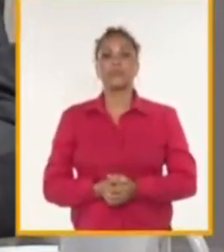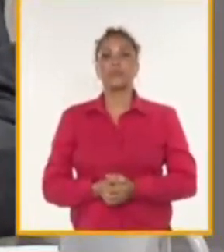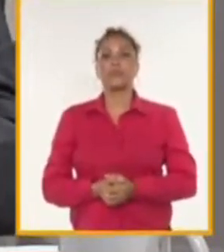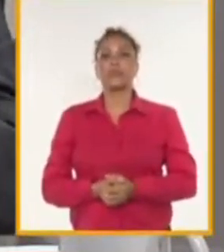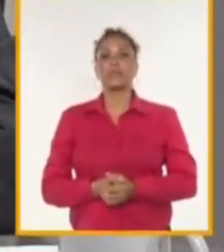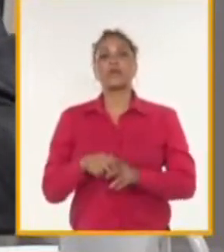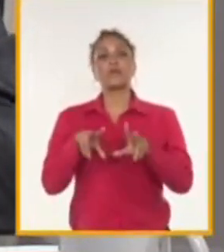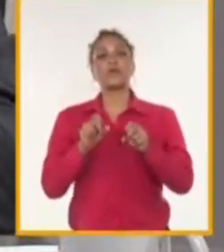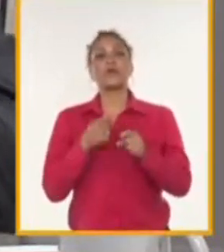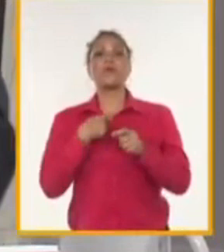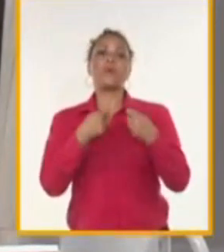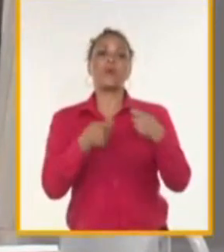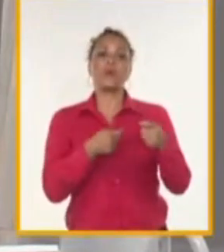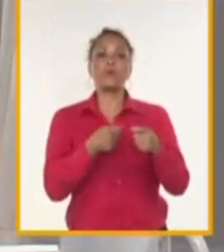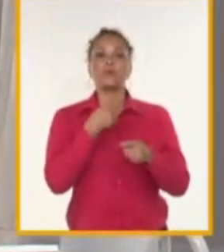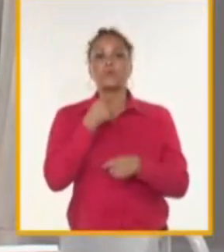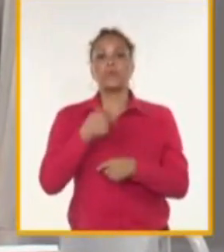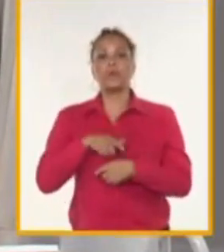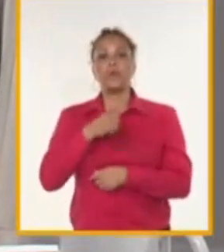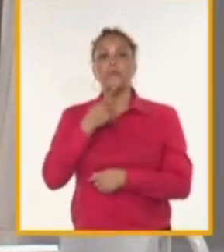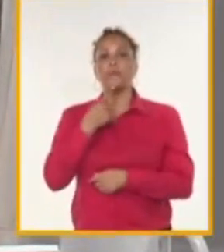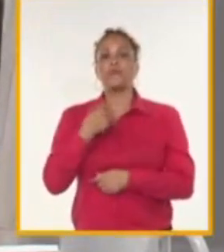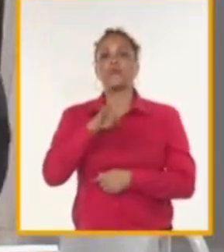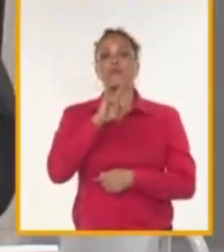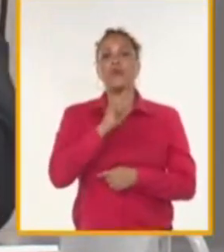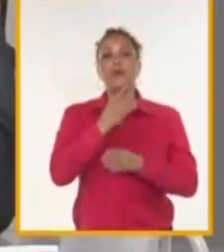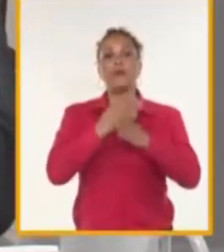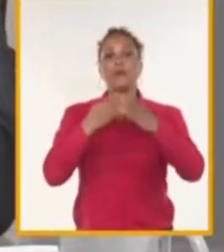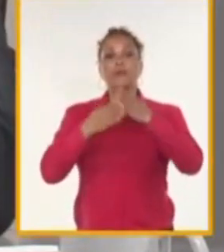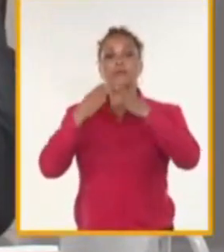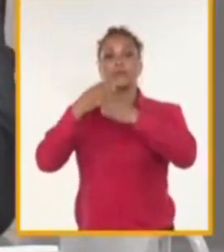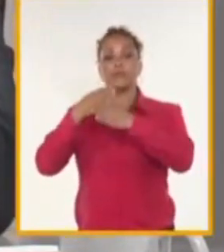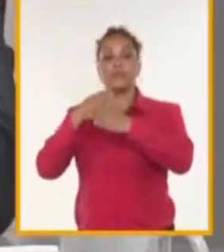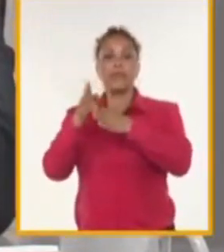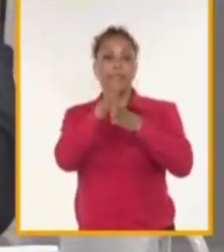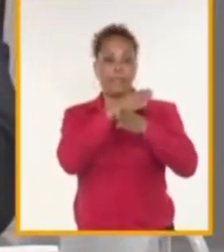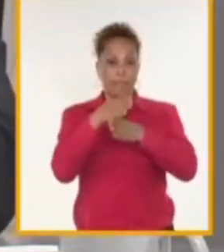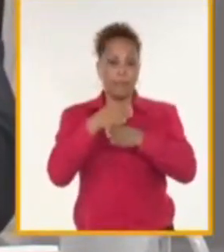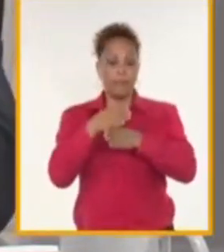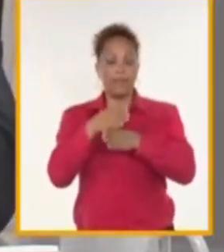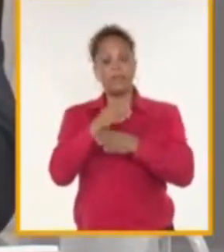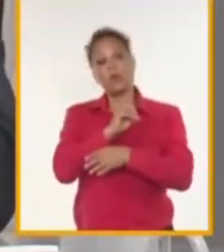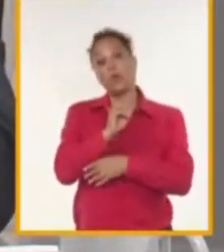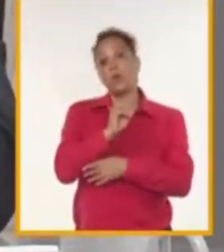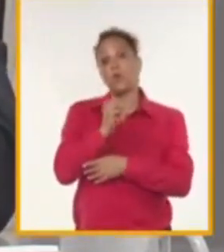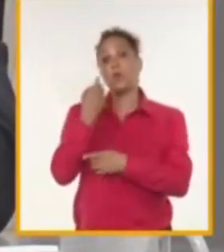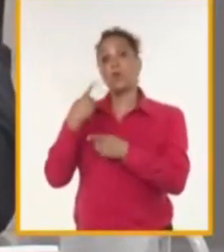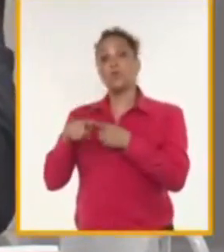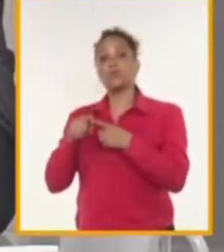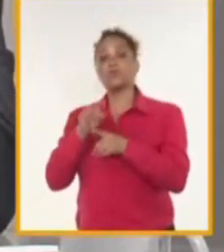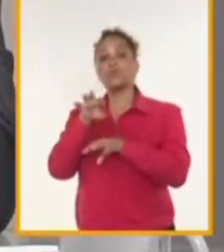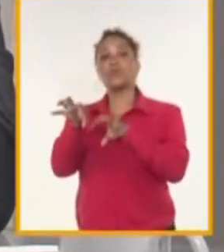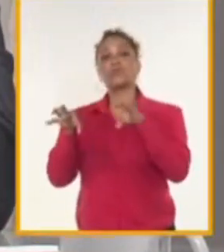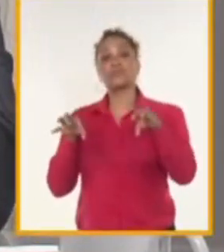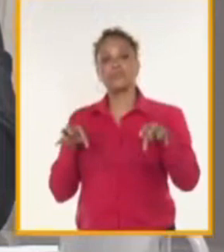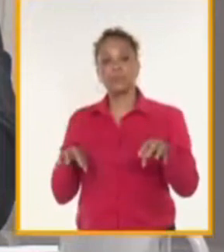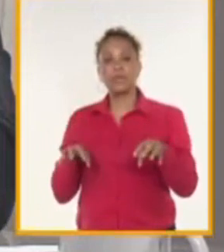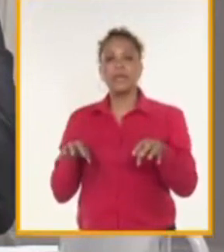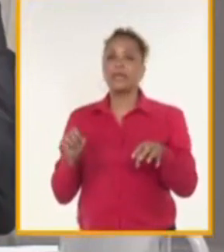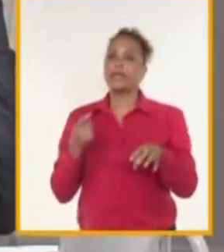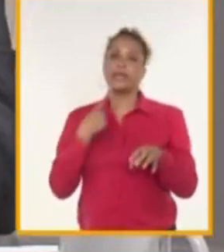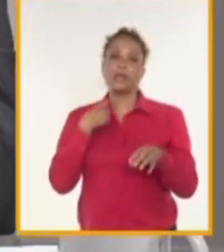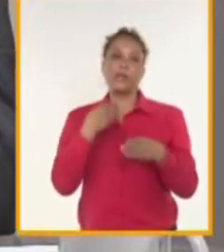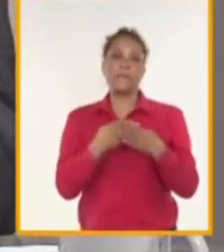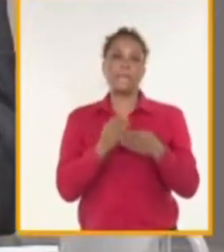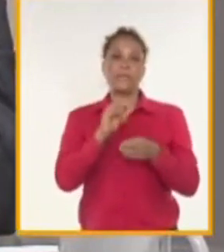negocios que entran, que demandan de nuevas infraestructuras diferentes a las ya creadas o de otras áreas que no son las del sector.